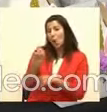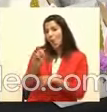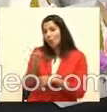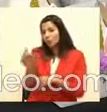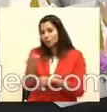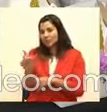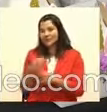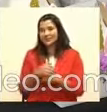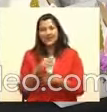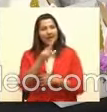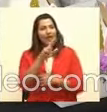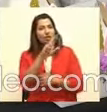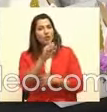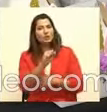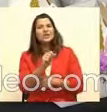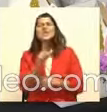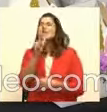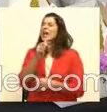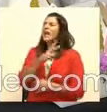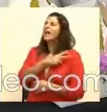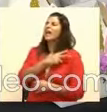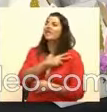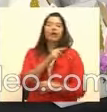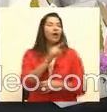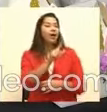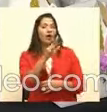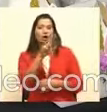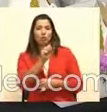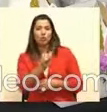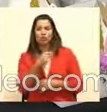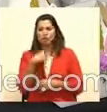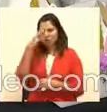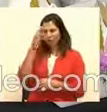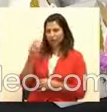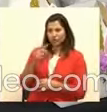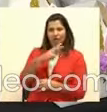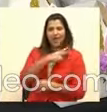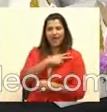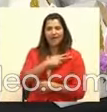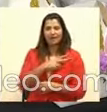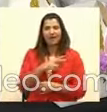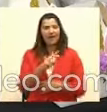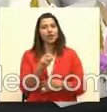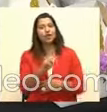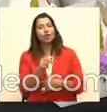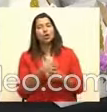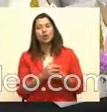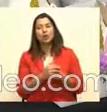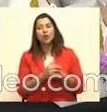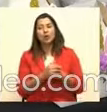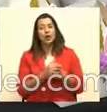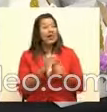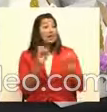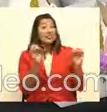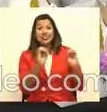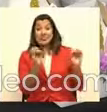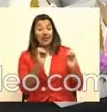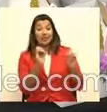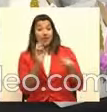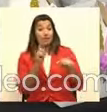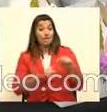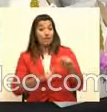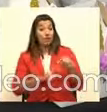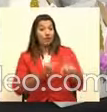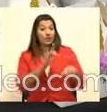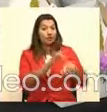Luis. ¿Quién es el jefe? Él es el jefe. Yo lo veo como que él es el jefe. Él se concentra de trabajo. Nadie le puede quitar su... Si él empieza